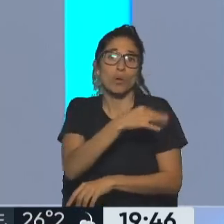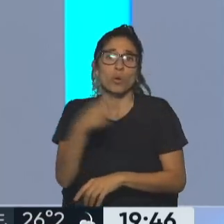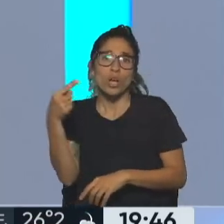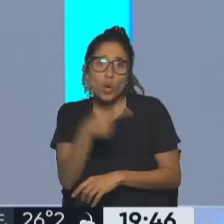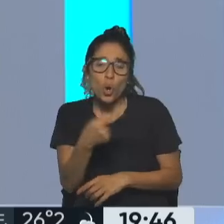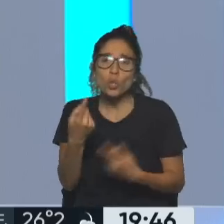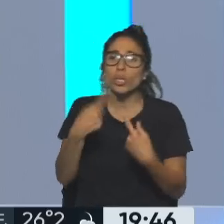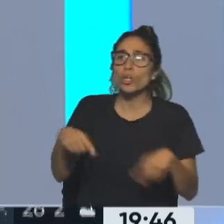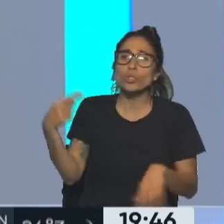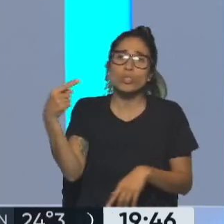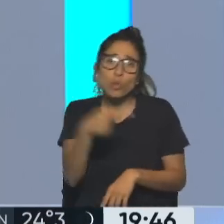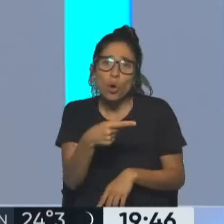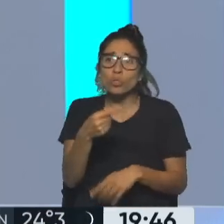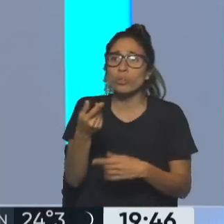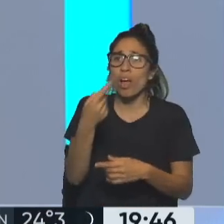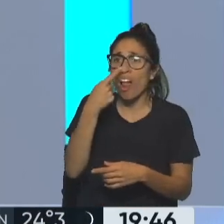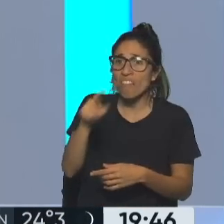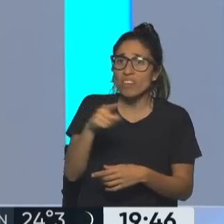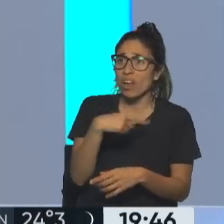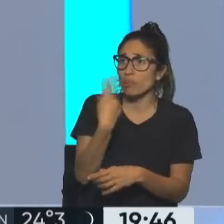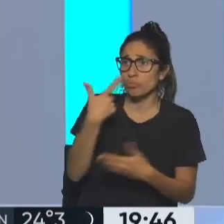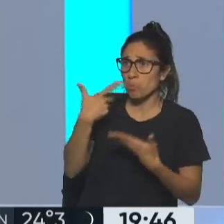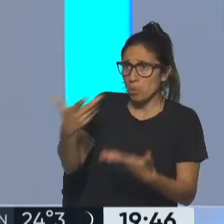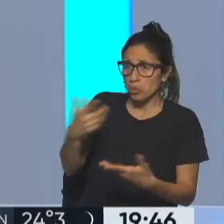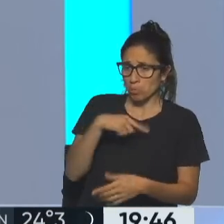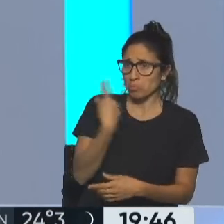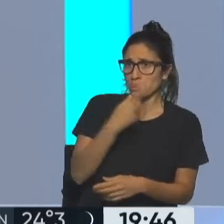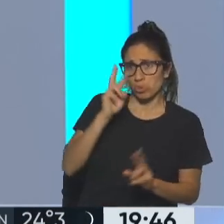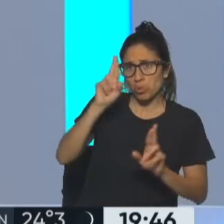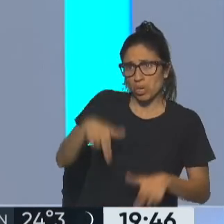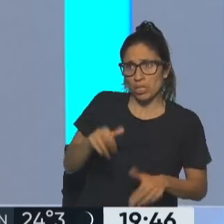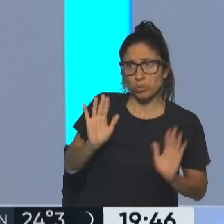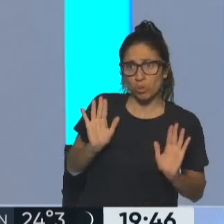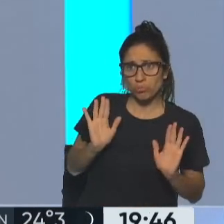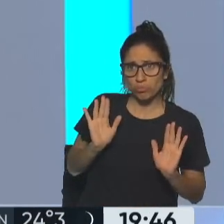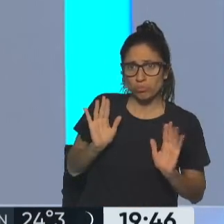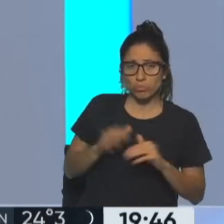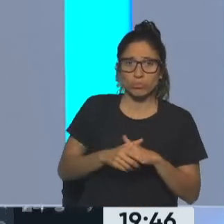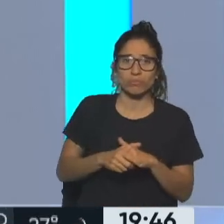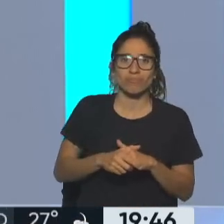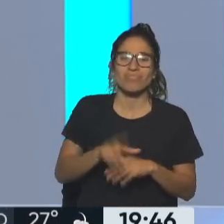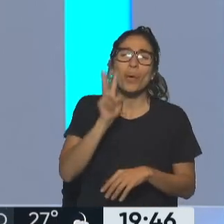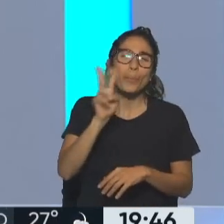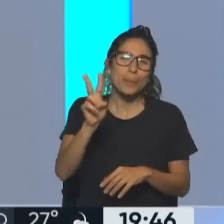resolverlo, fracasaron. Hay otros países donde ganaron. No digo, veamos el debate en Estados Unidos sin ir más lejos. En Argentina